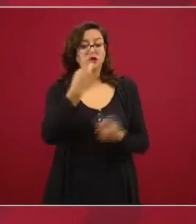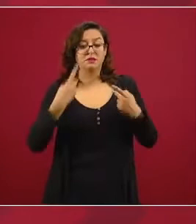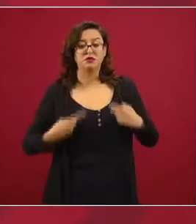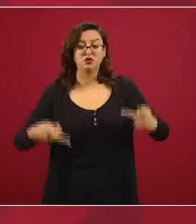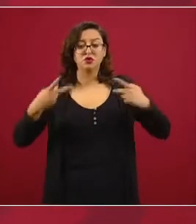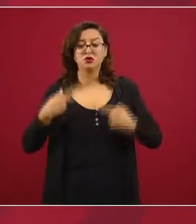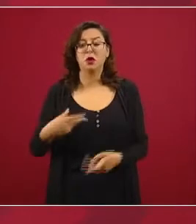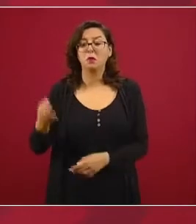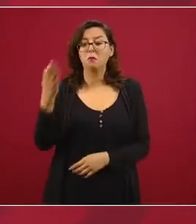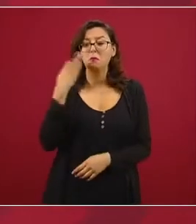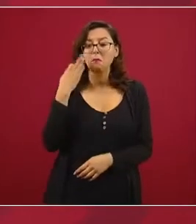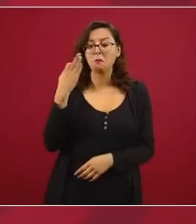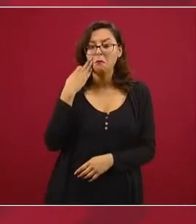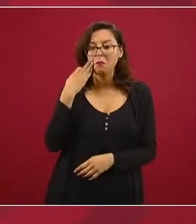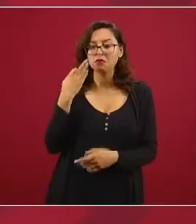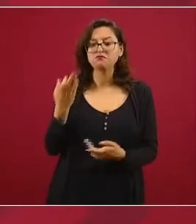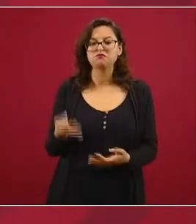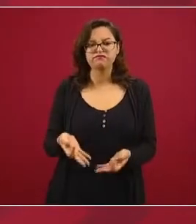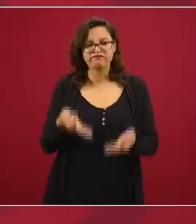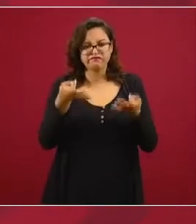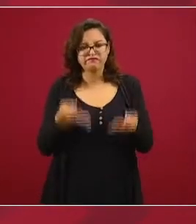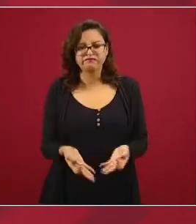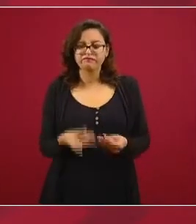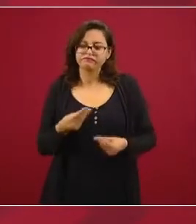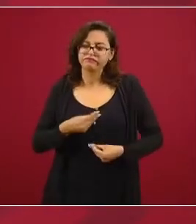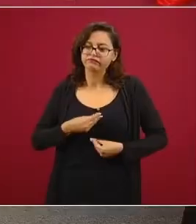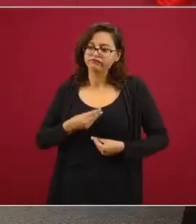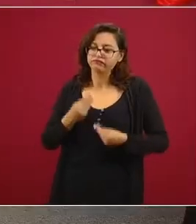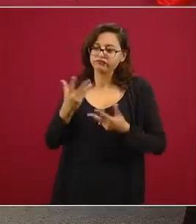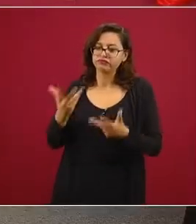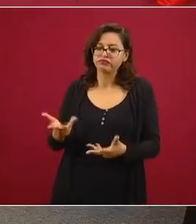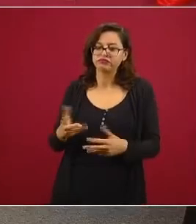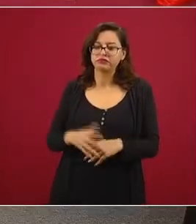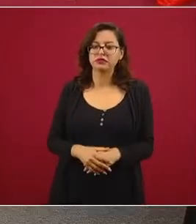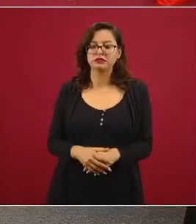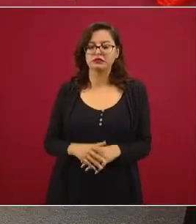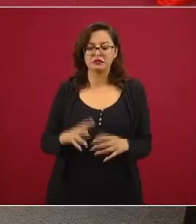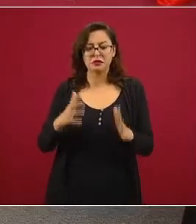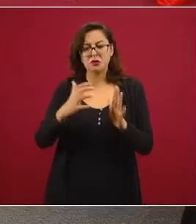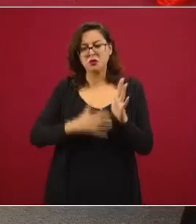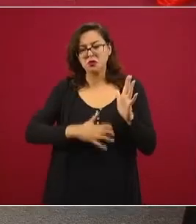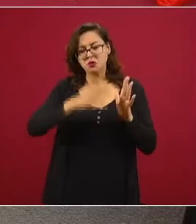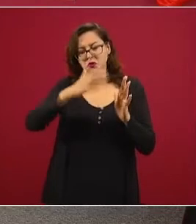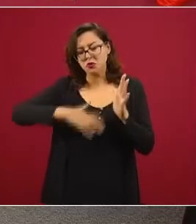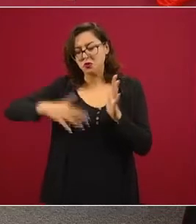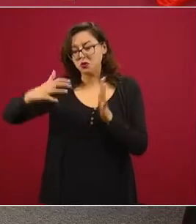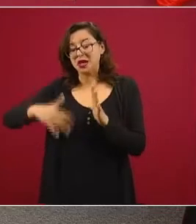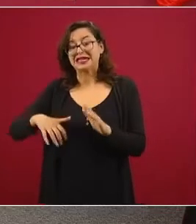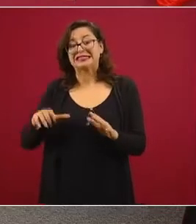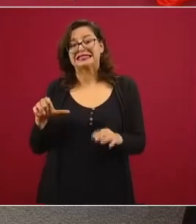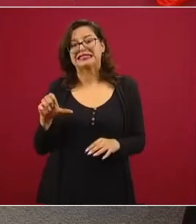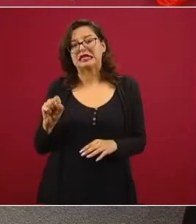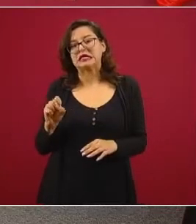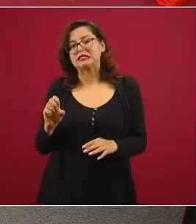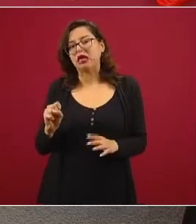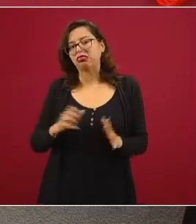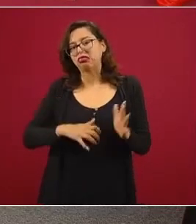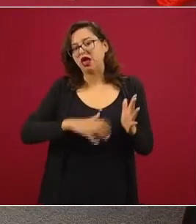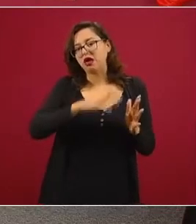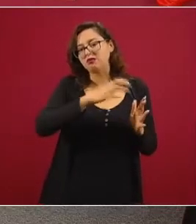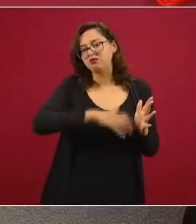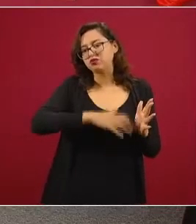público oficial de 60 cuartillas con el relato